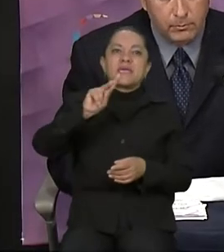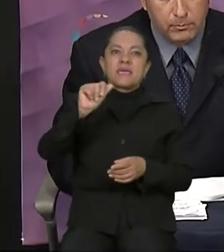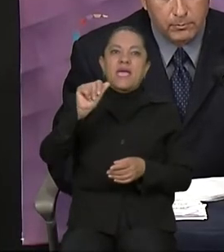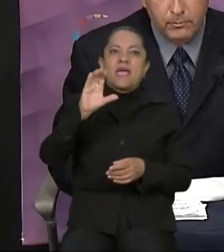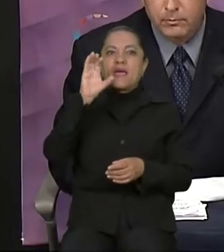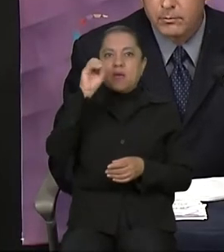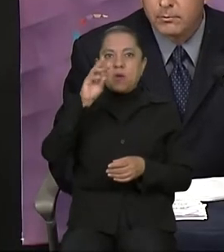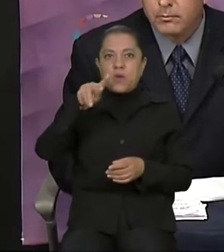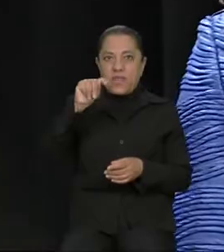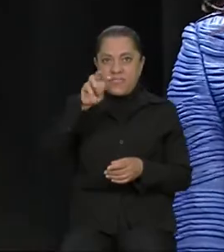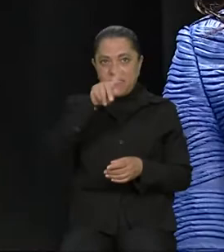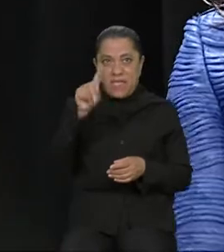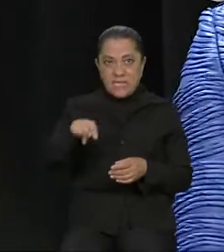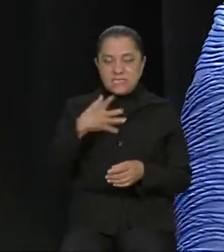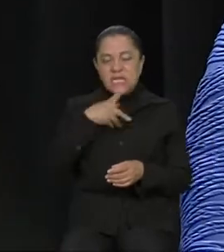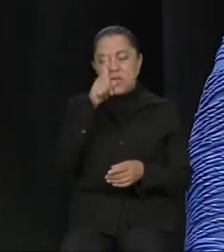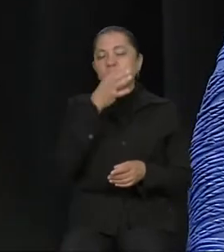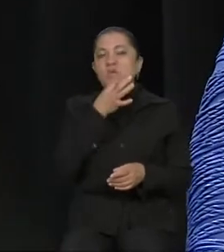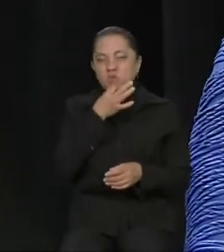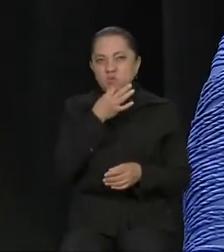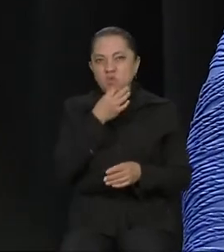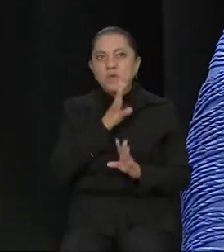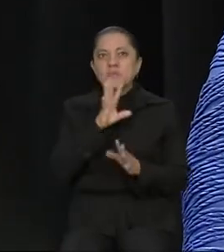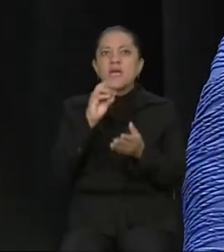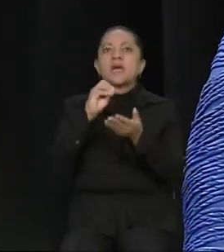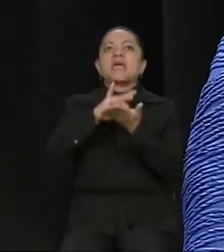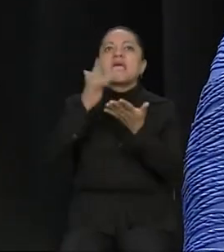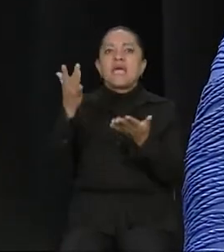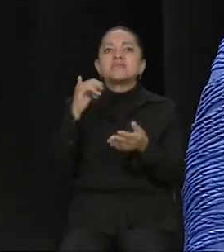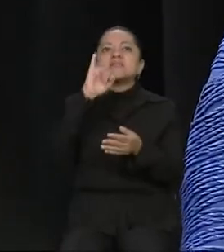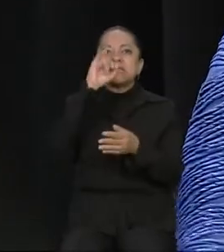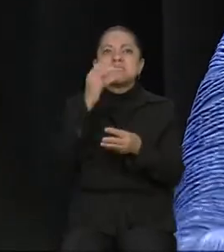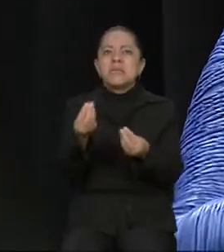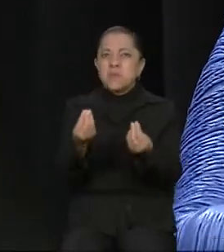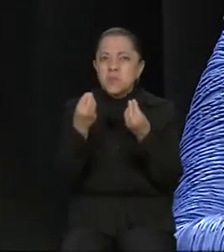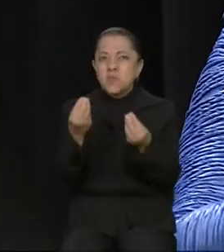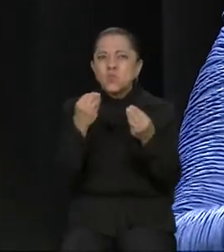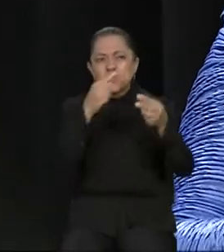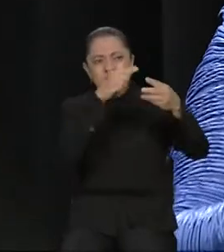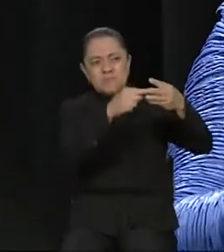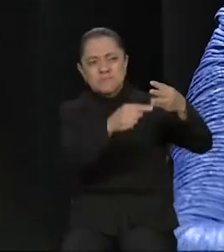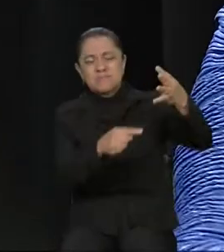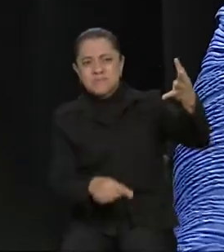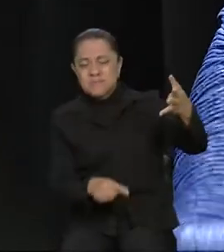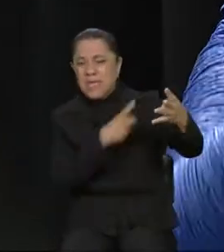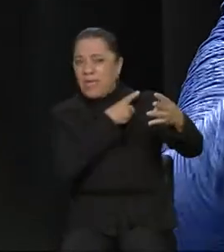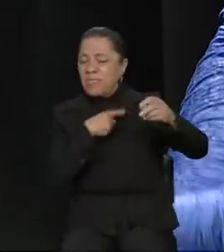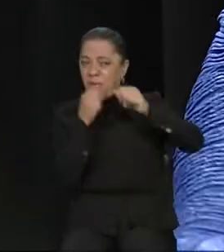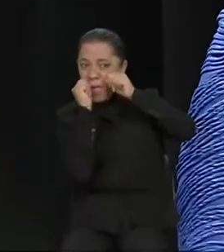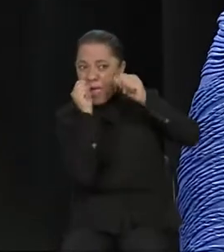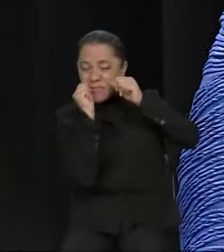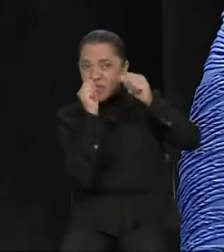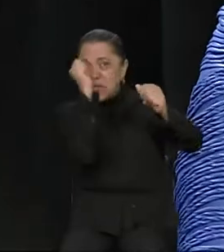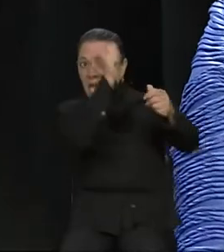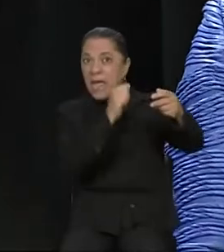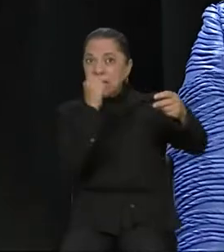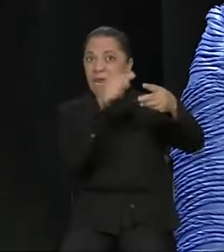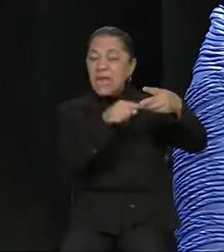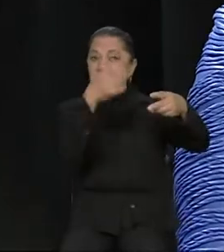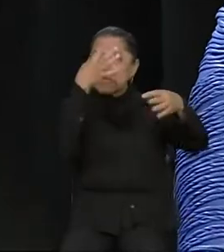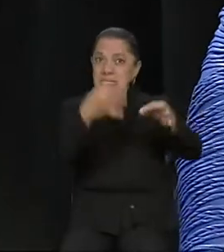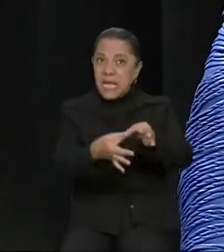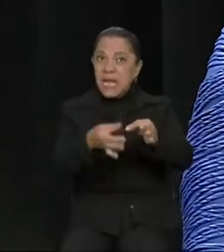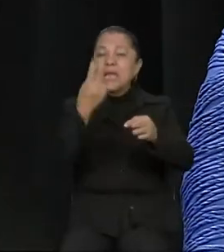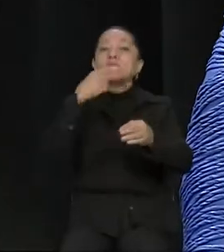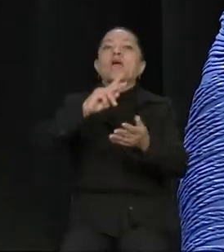un minuto, candidata. Muchas gracias. Por supuesto, son muchos los factores que se tienen que atender y analizar precisamente para volver a reactivar la